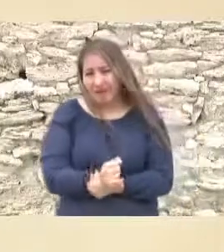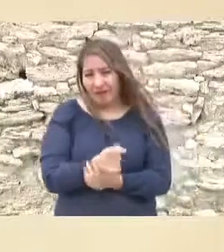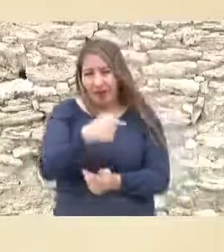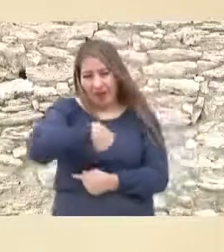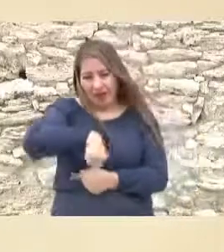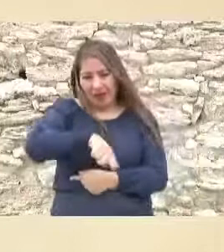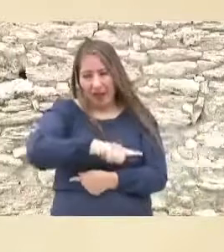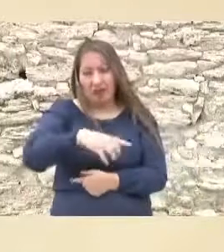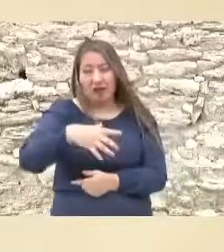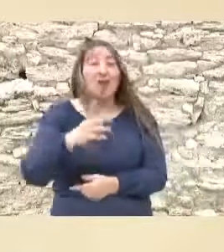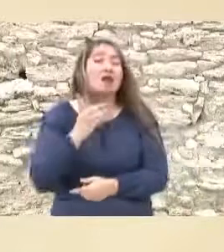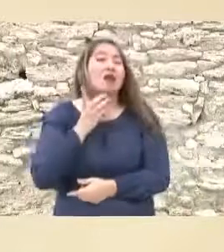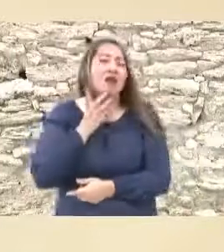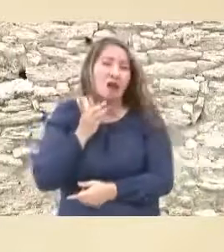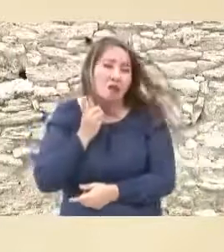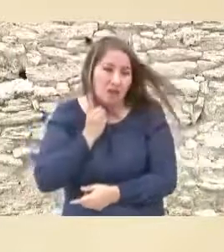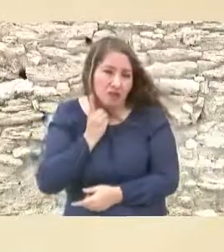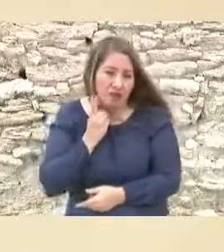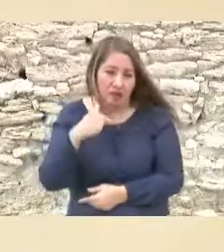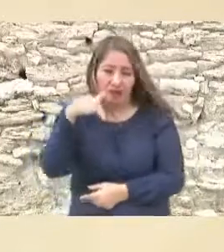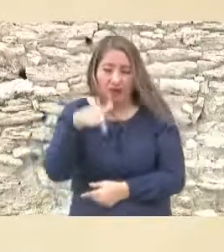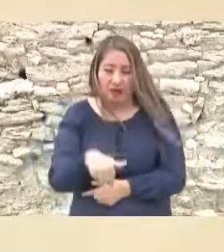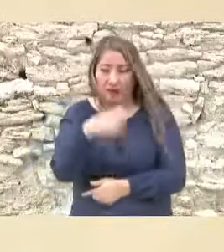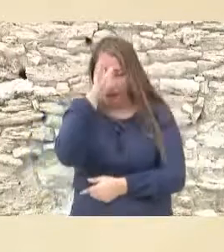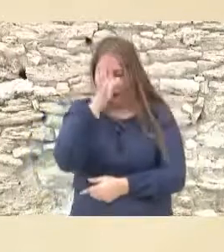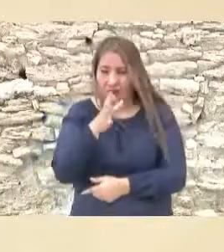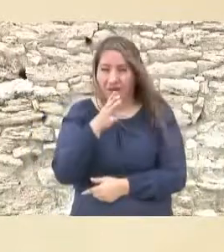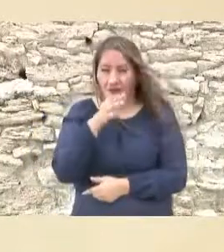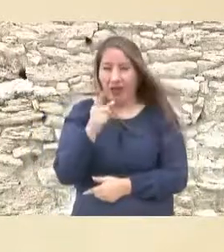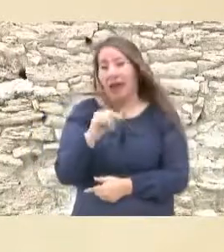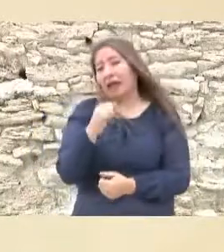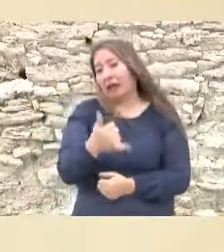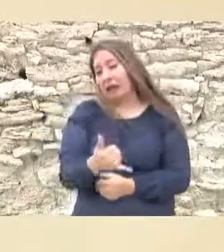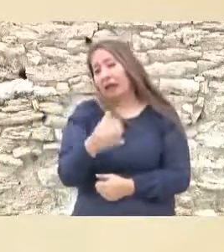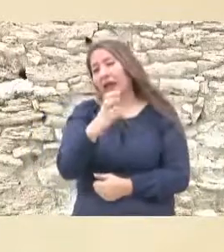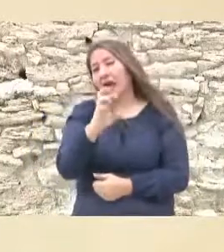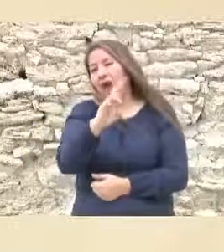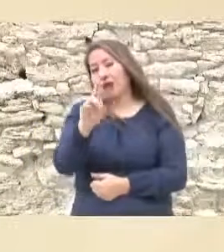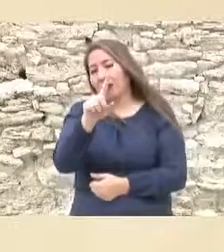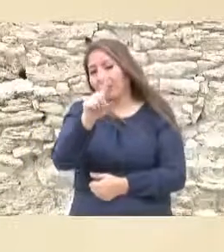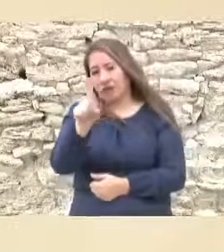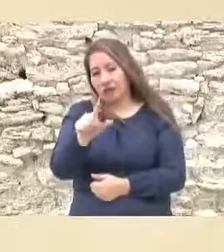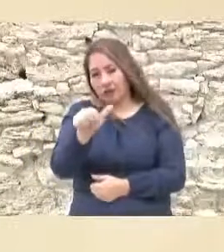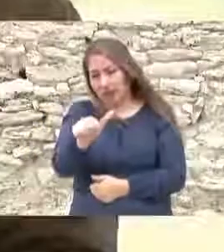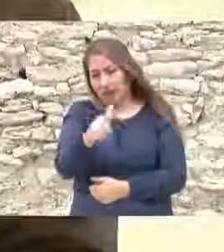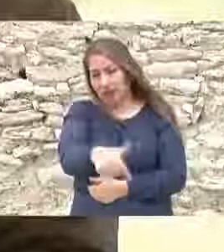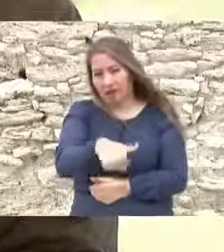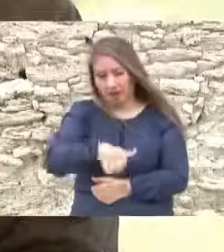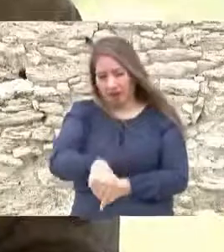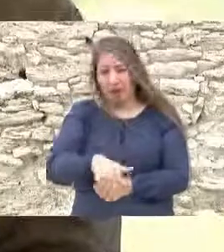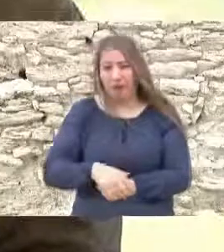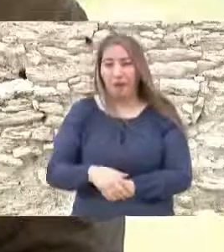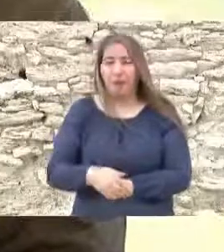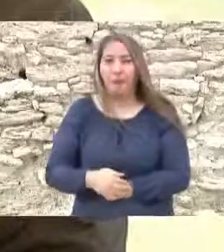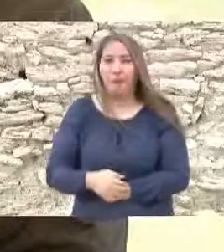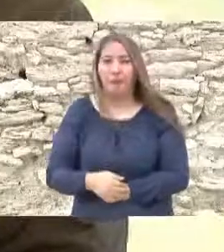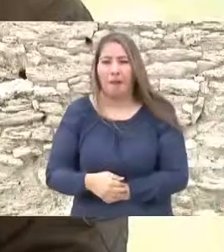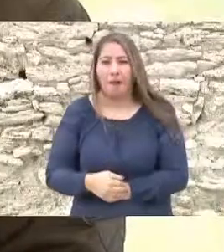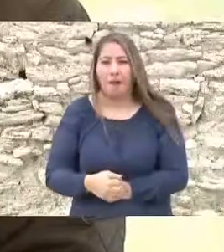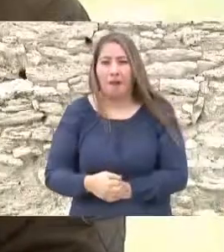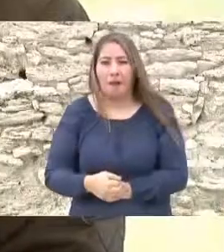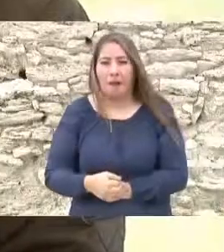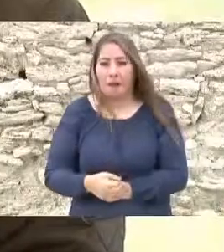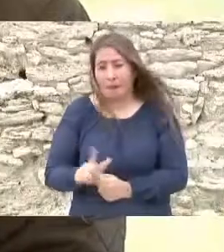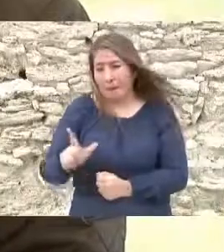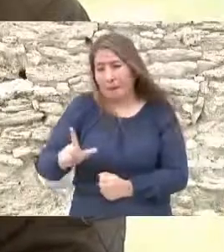el congreso y de don Venustiano Carranza y lo que